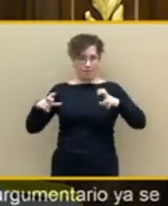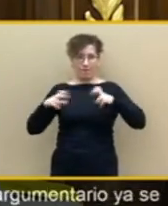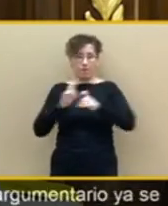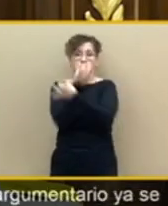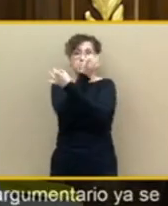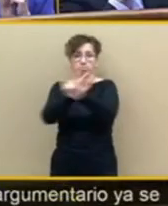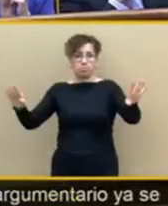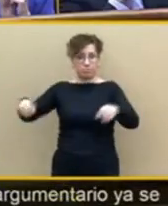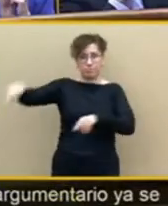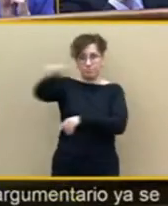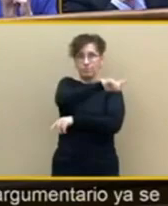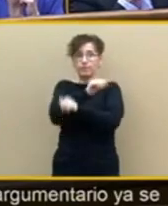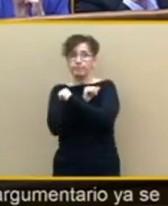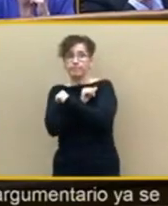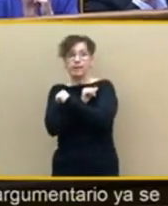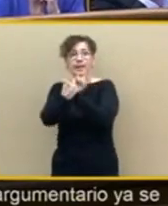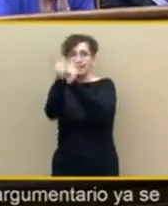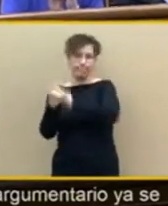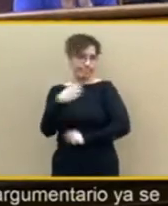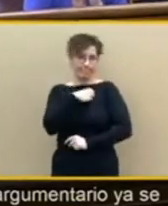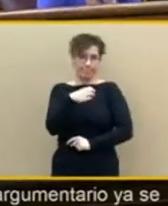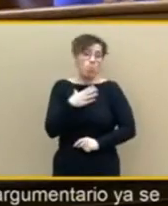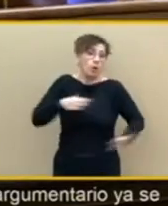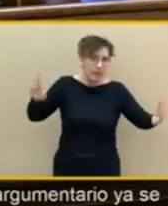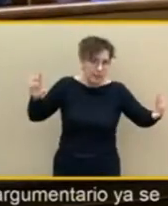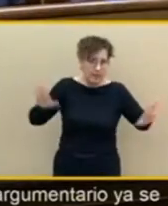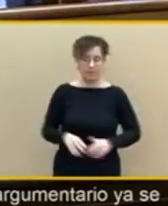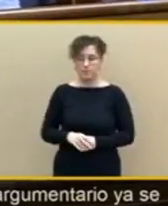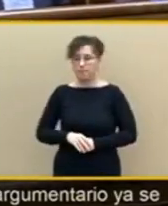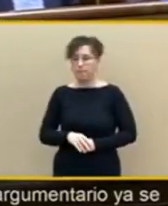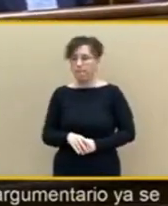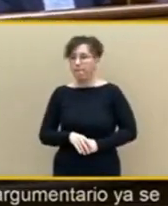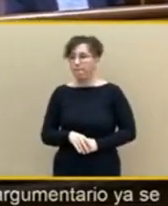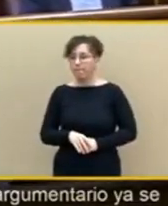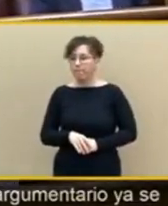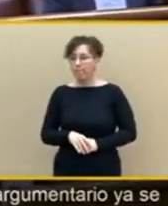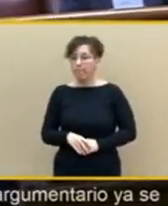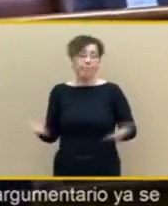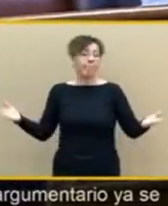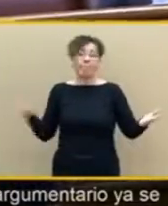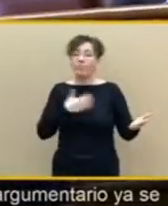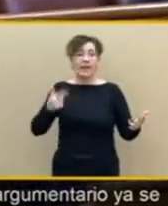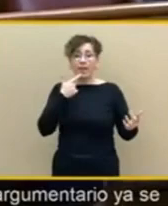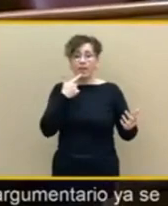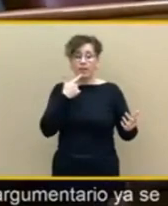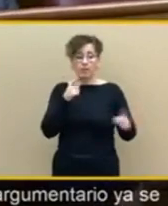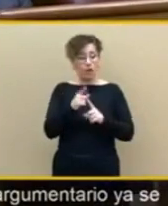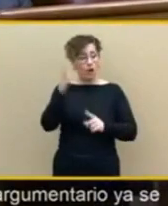a este señor con todo mi respecto a este caballero que ha hecho lo que tenía que hacer con su carrera que ha sido brillante creo